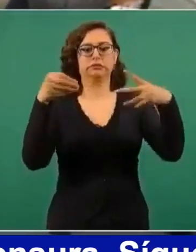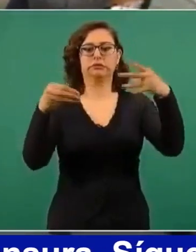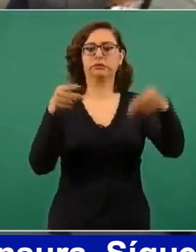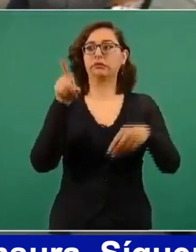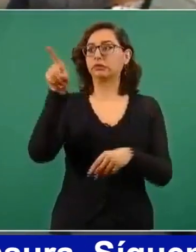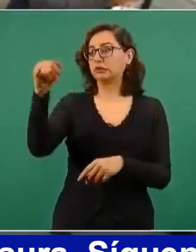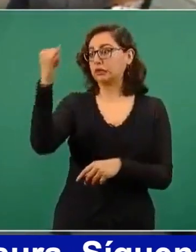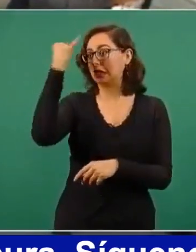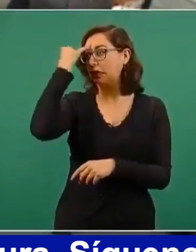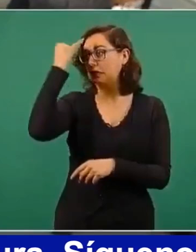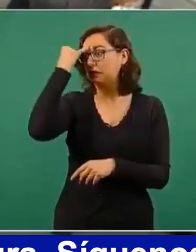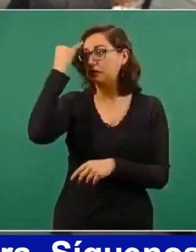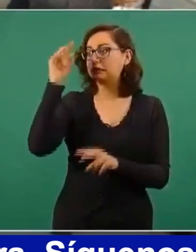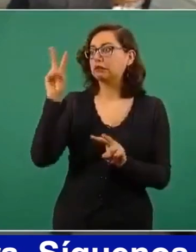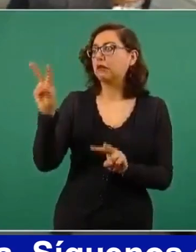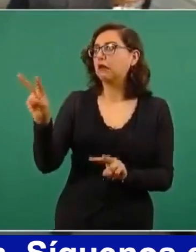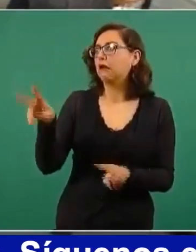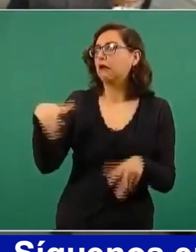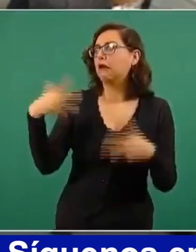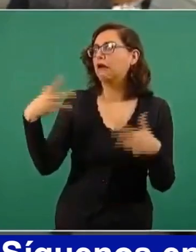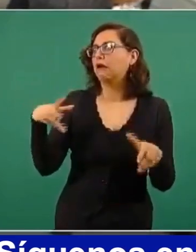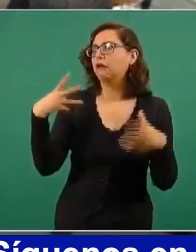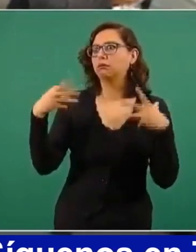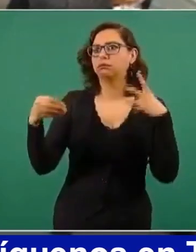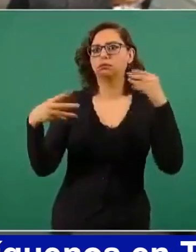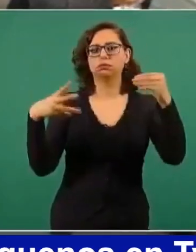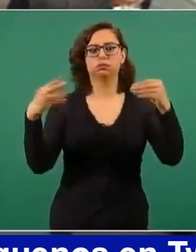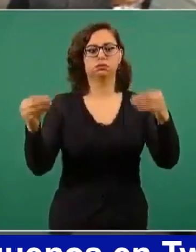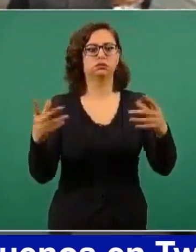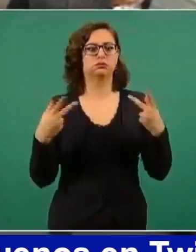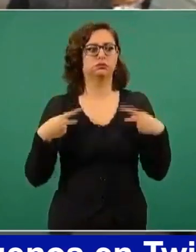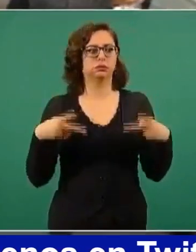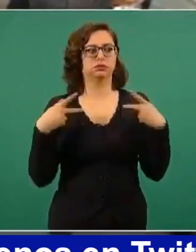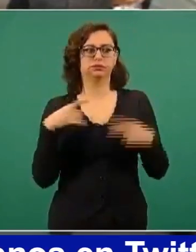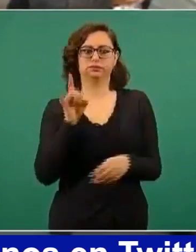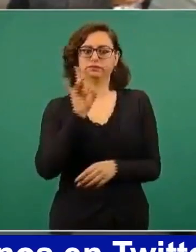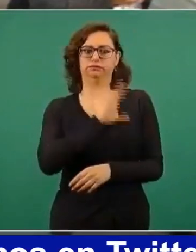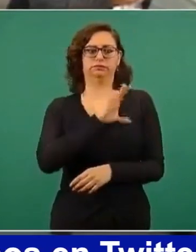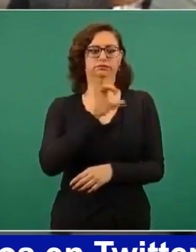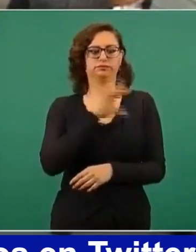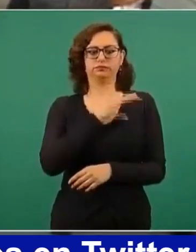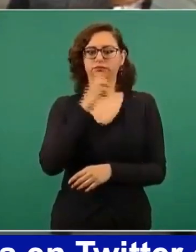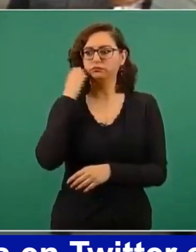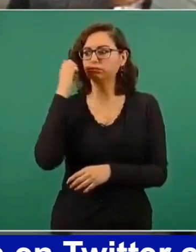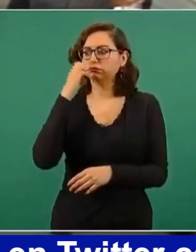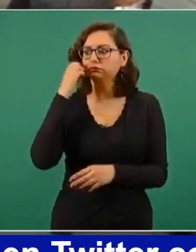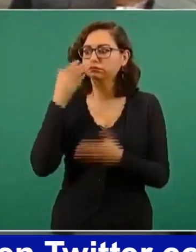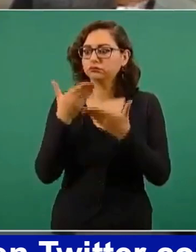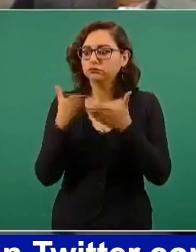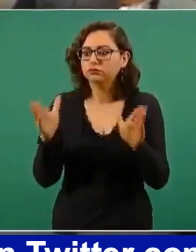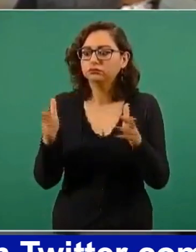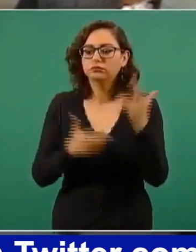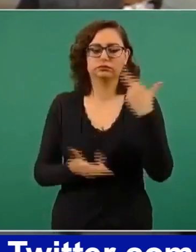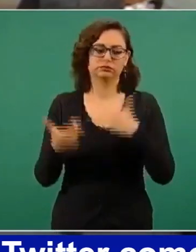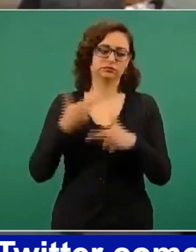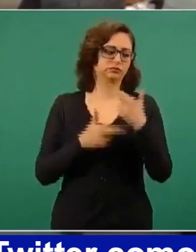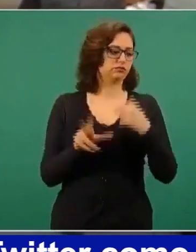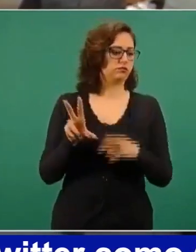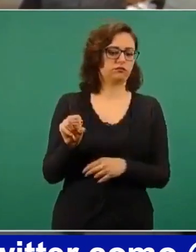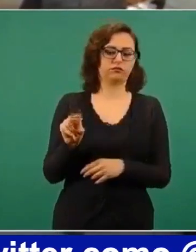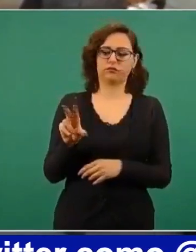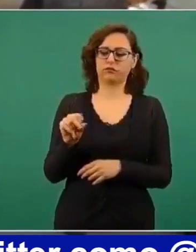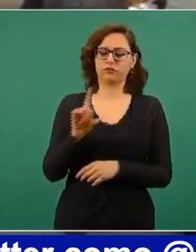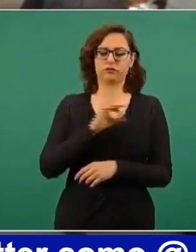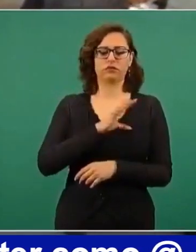lo que… el aumento que hay en otros lugares. Entonces, hay mucho temor también de mucha gente de que se reactiven las clases. Quería preguntar,